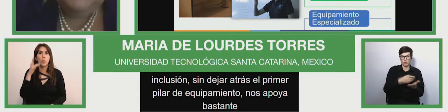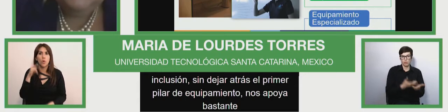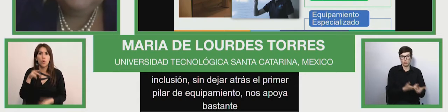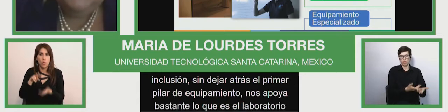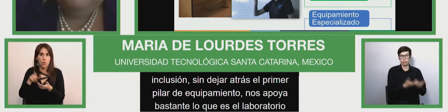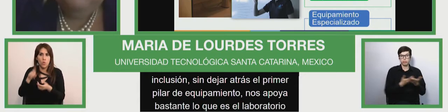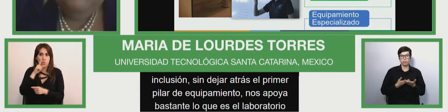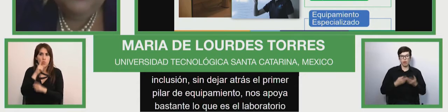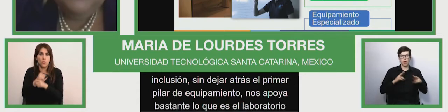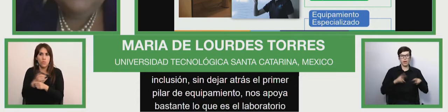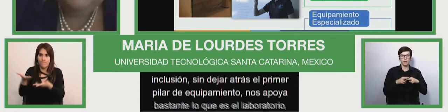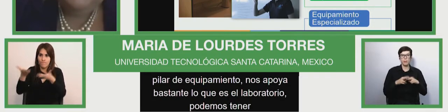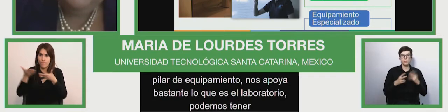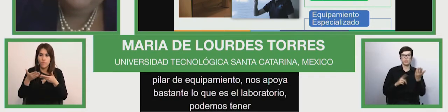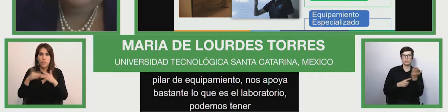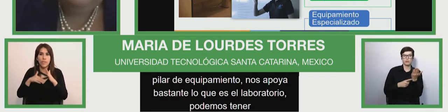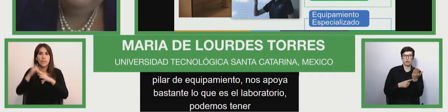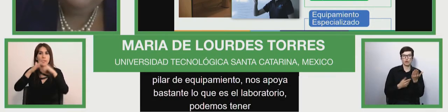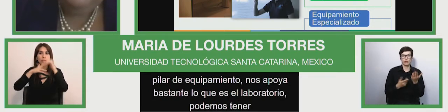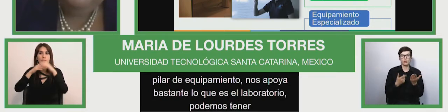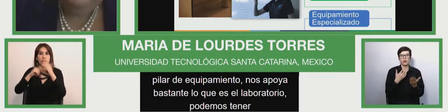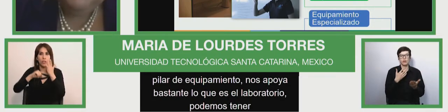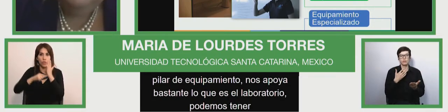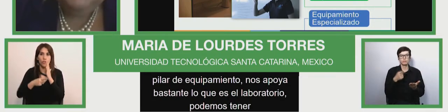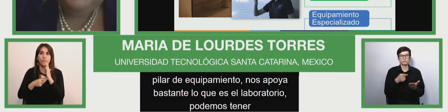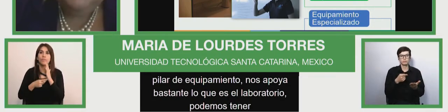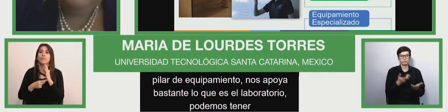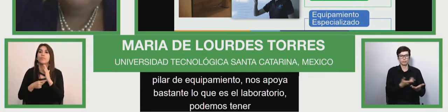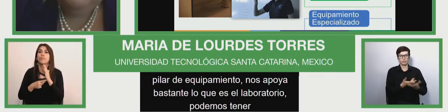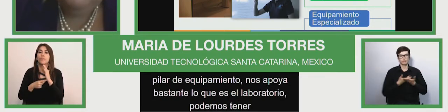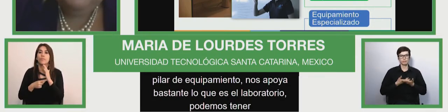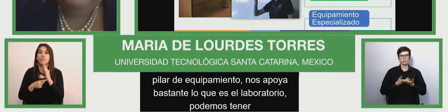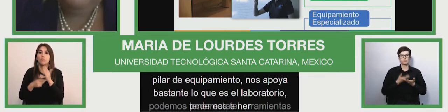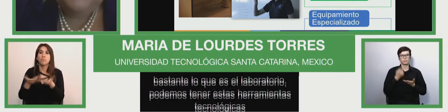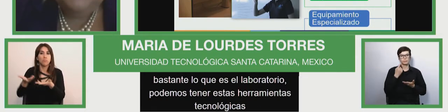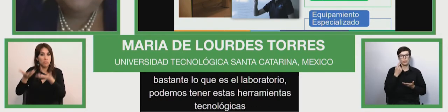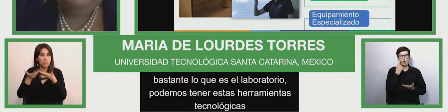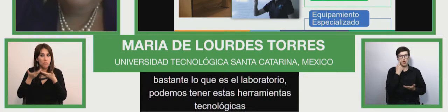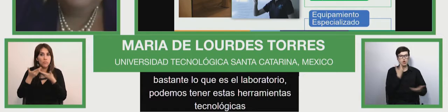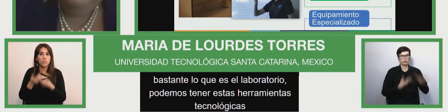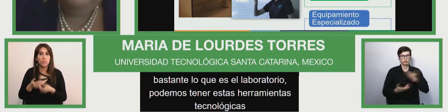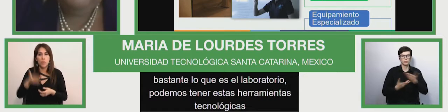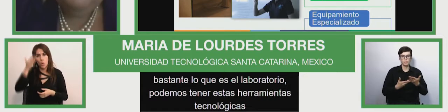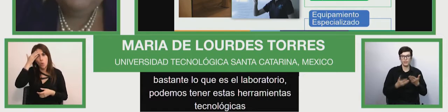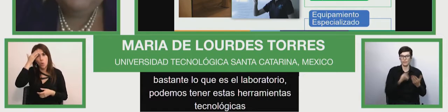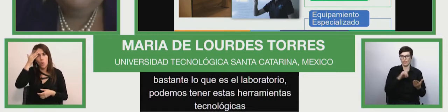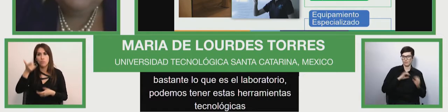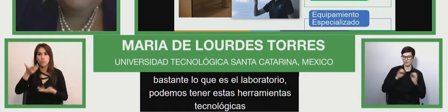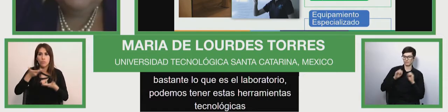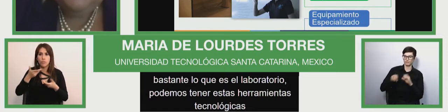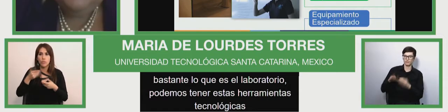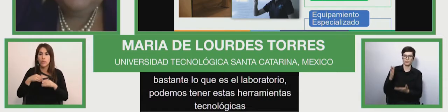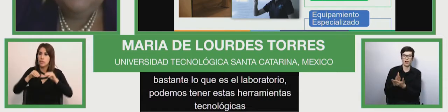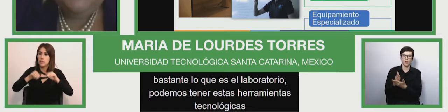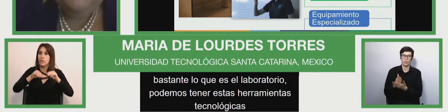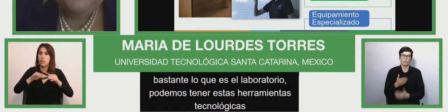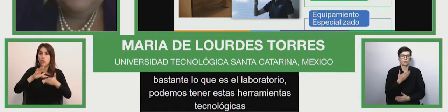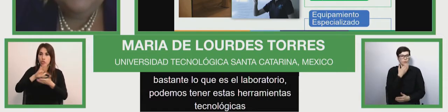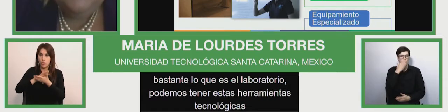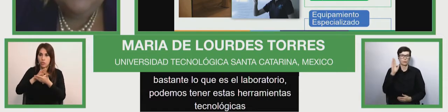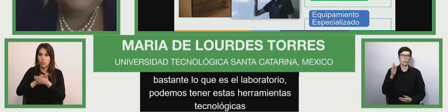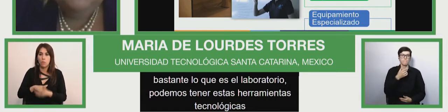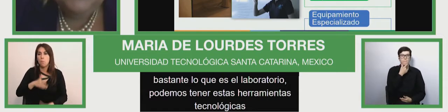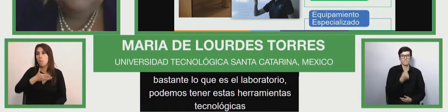herramientas tecnológicas que les permiten transmitir estos conocimientos a los alumnos de una manera más sencilla